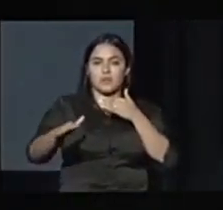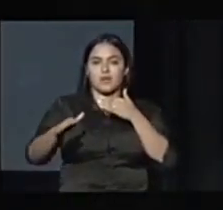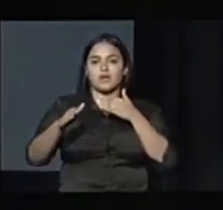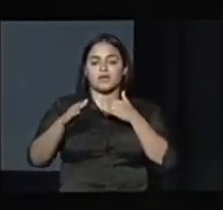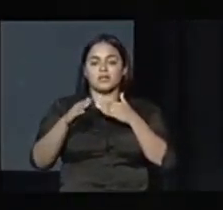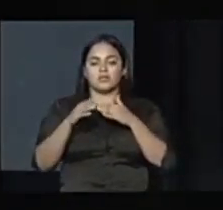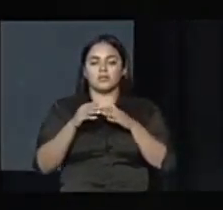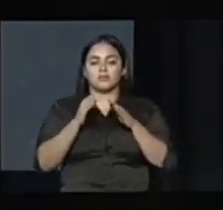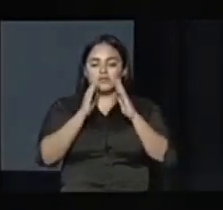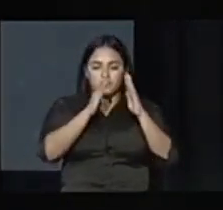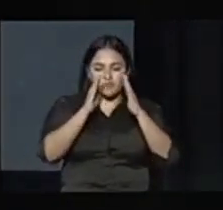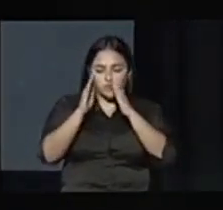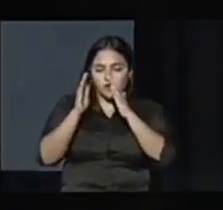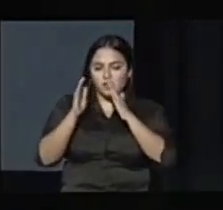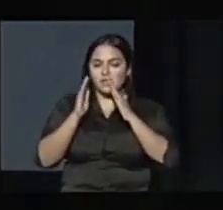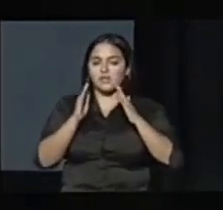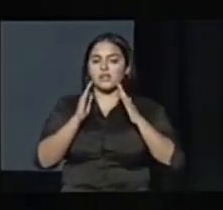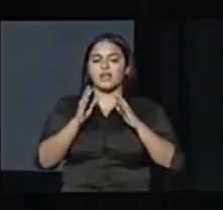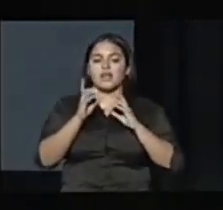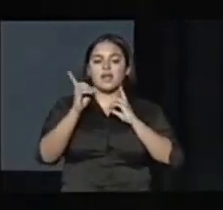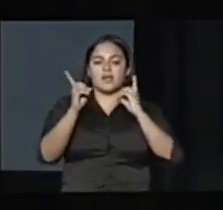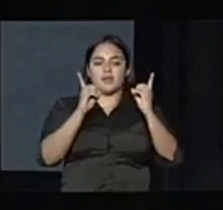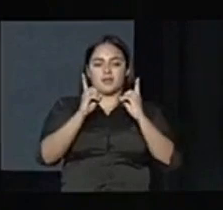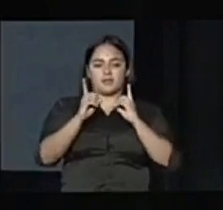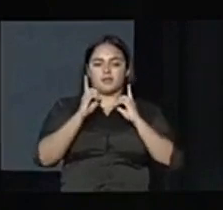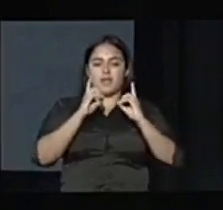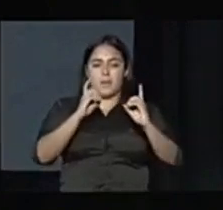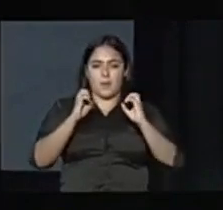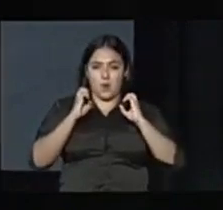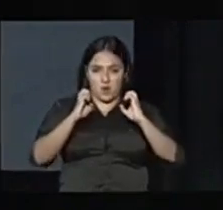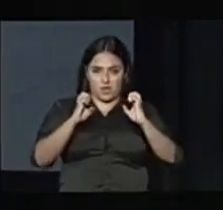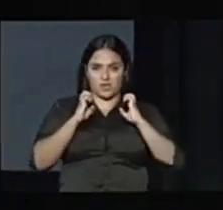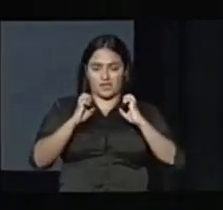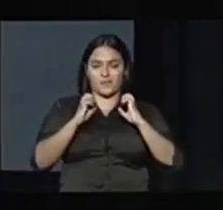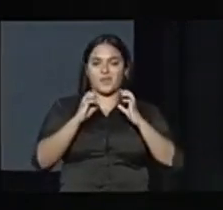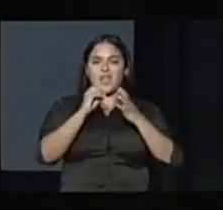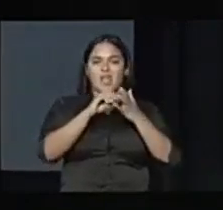deportes mientras los maestros participantes reciben un diferencial